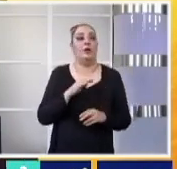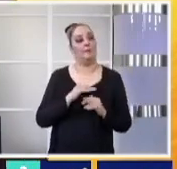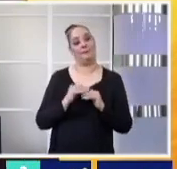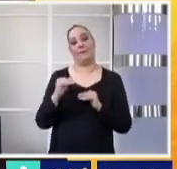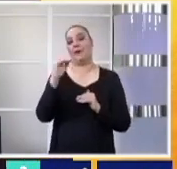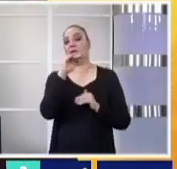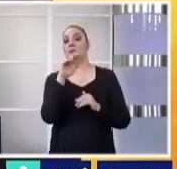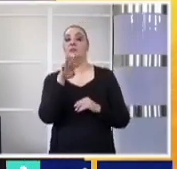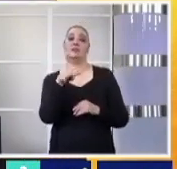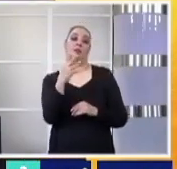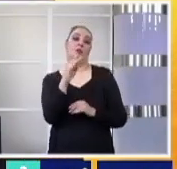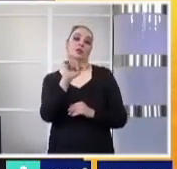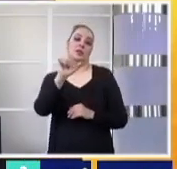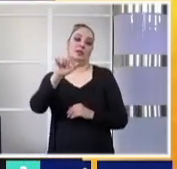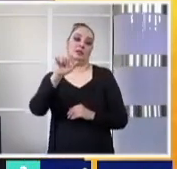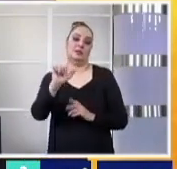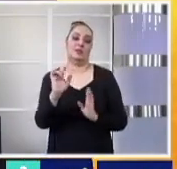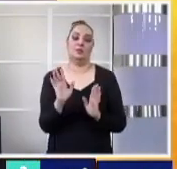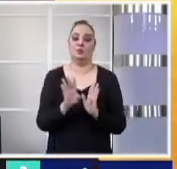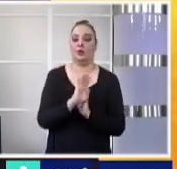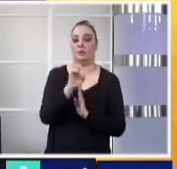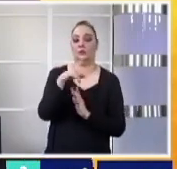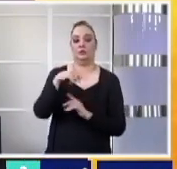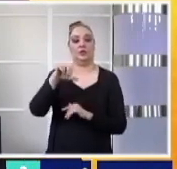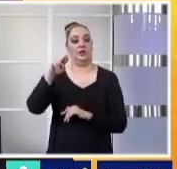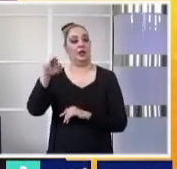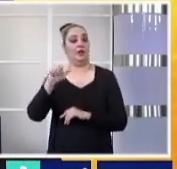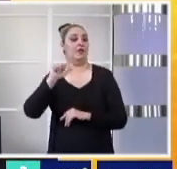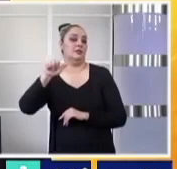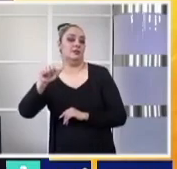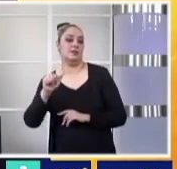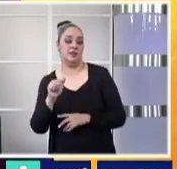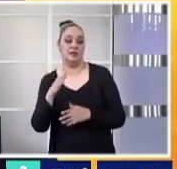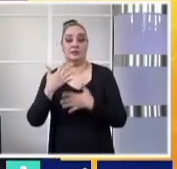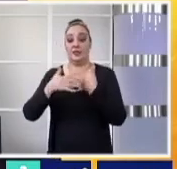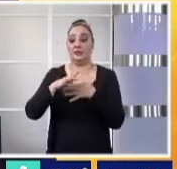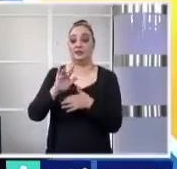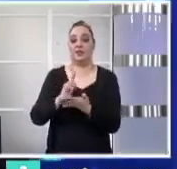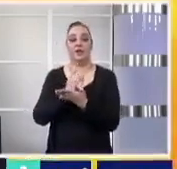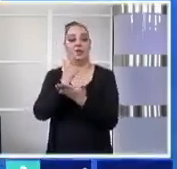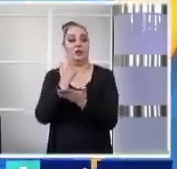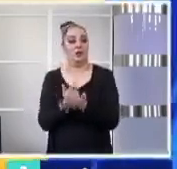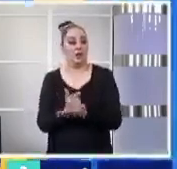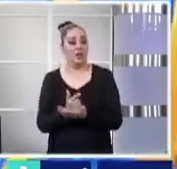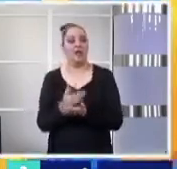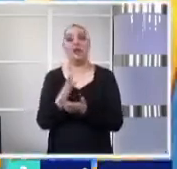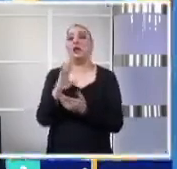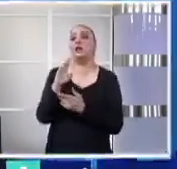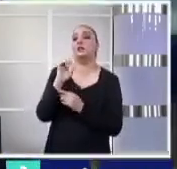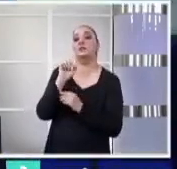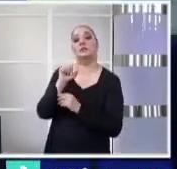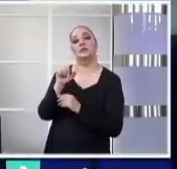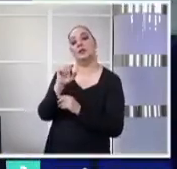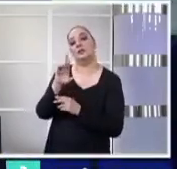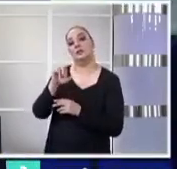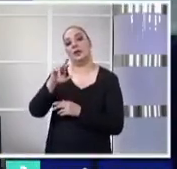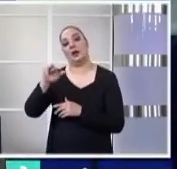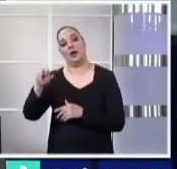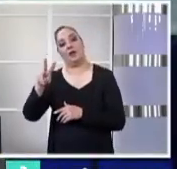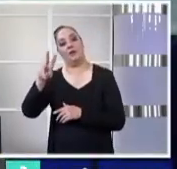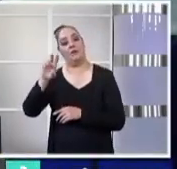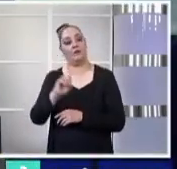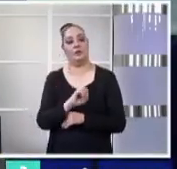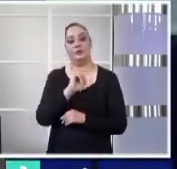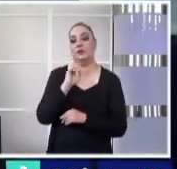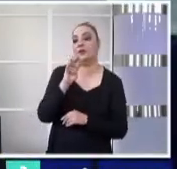y los 16, 16 en caso de China, 15 en Linares, 16 en Cerralbo y 19 en máxima en